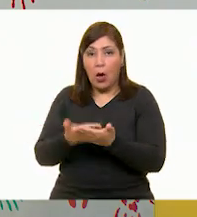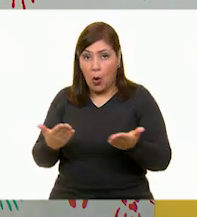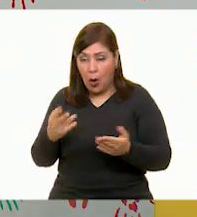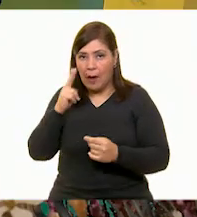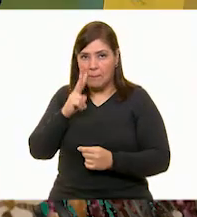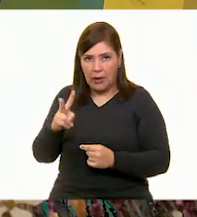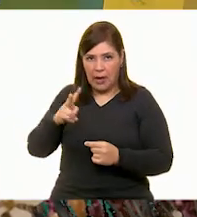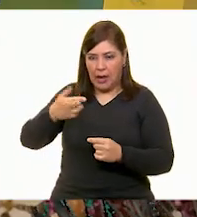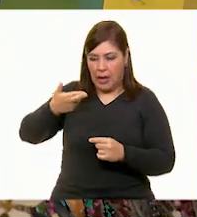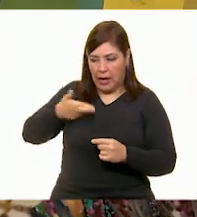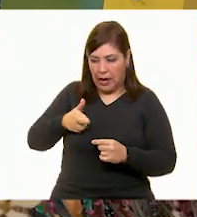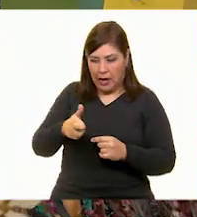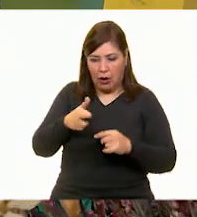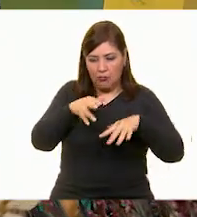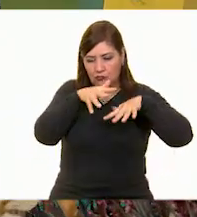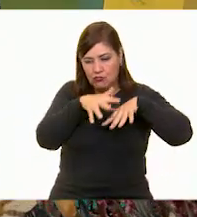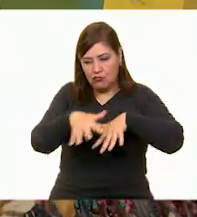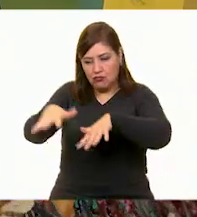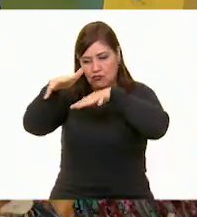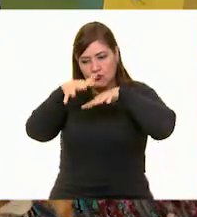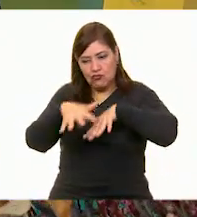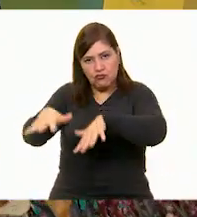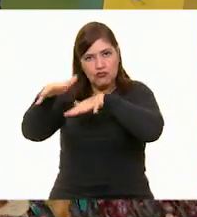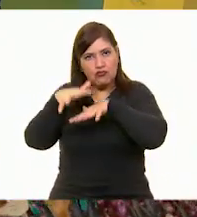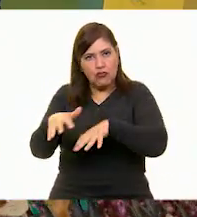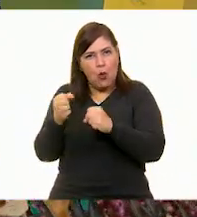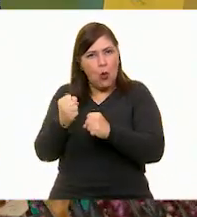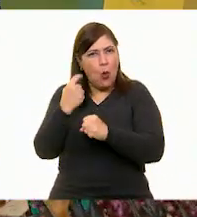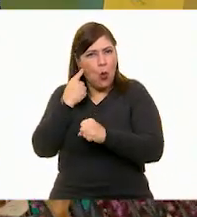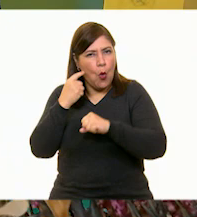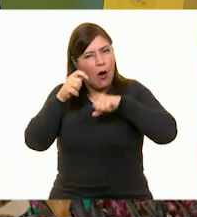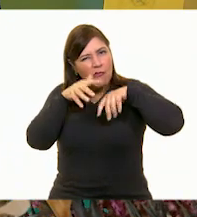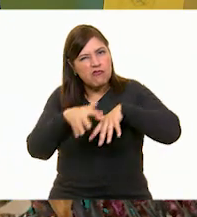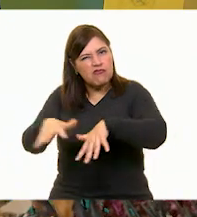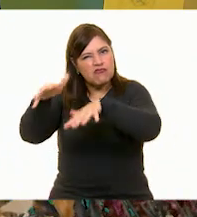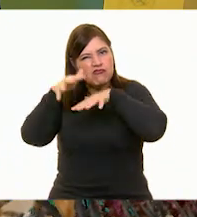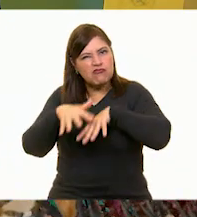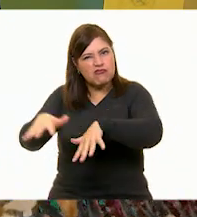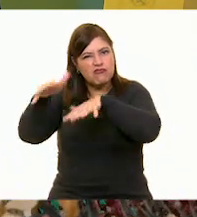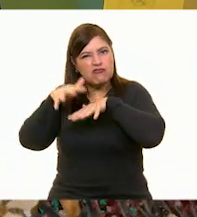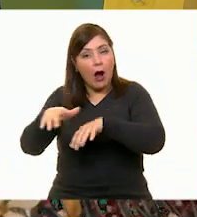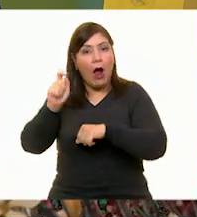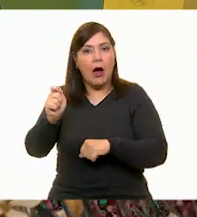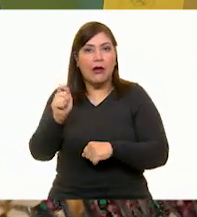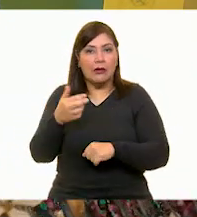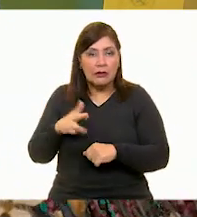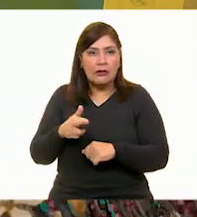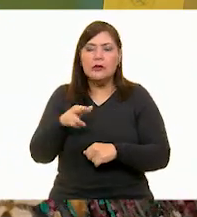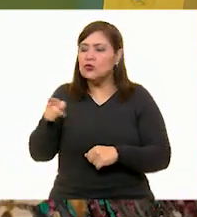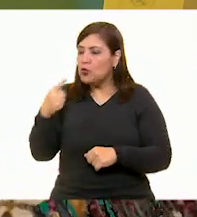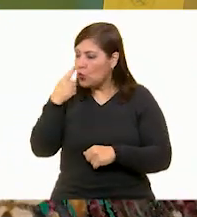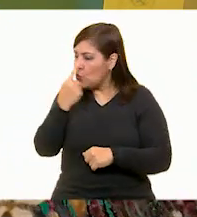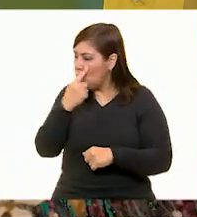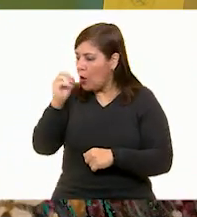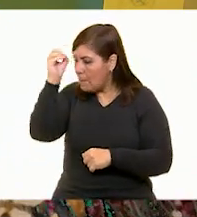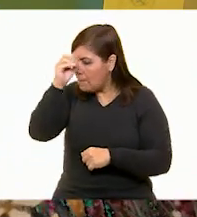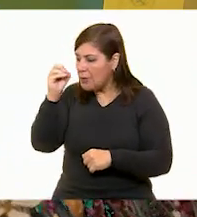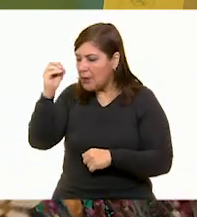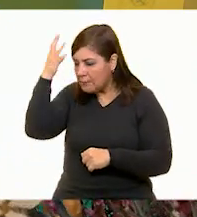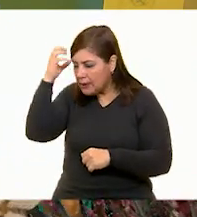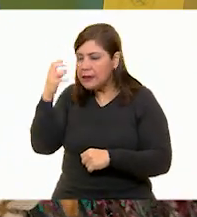gran río y escuchándolo, se oye fuerte, como bien dices. Una corriente, Panchito, ¿tú qué opinas? ¿Cómo ves el río?